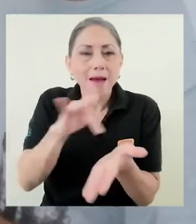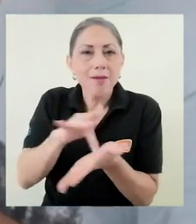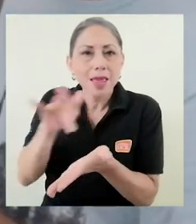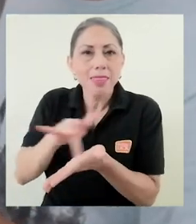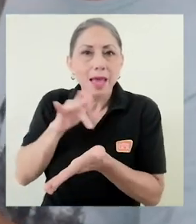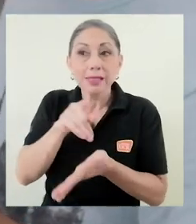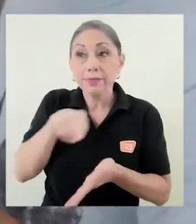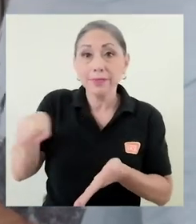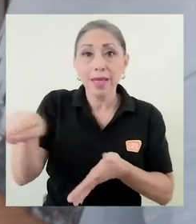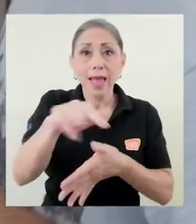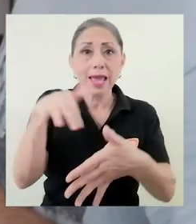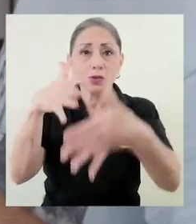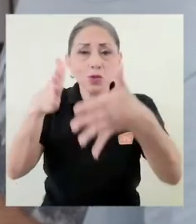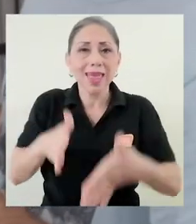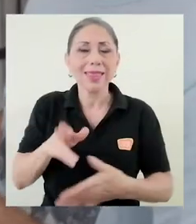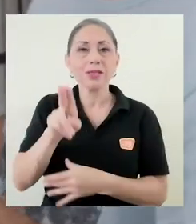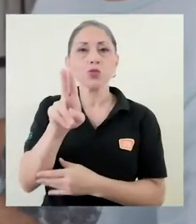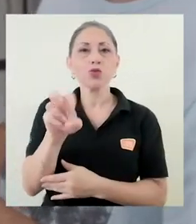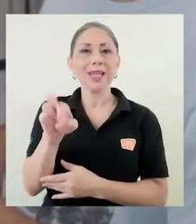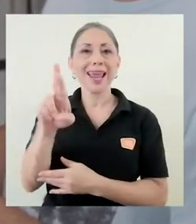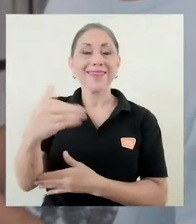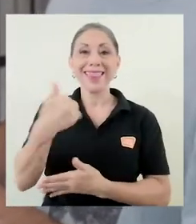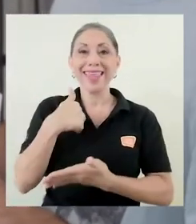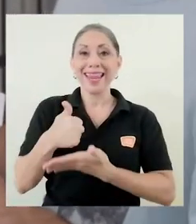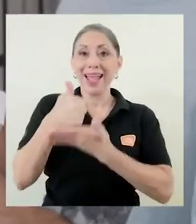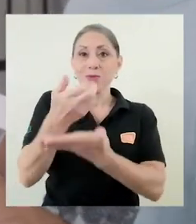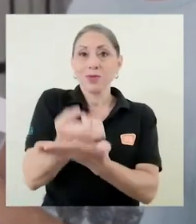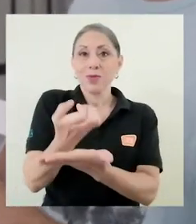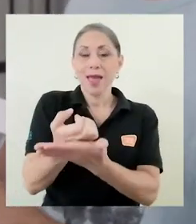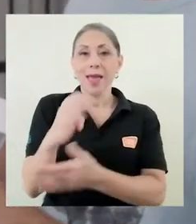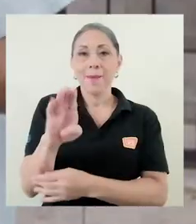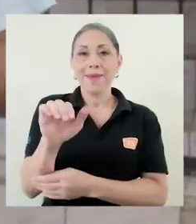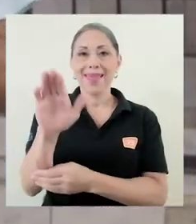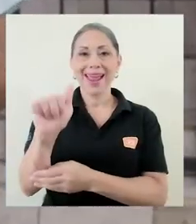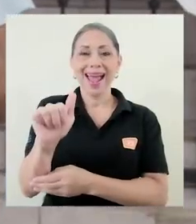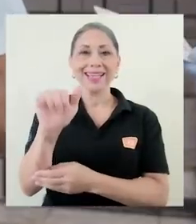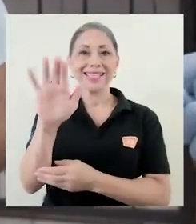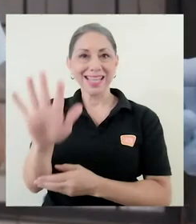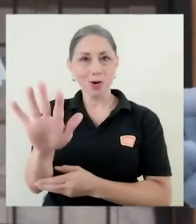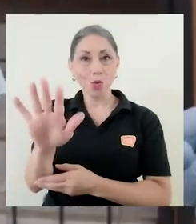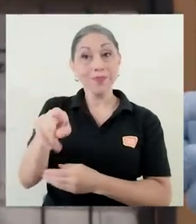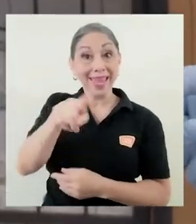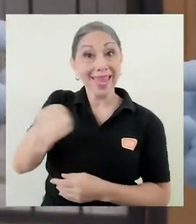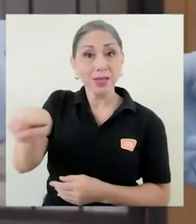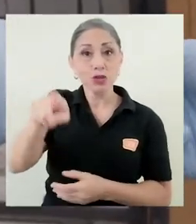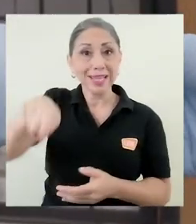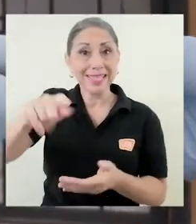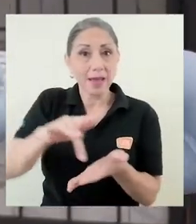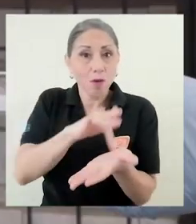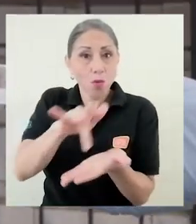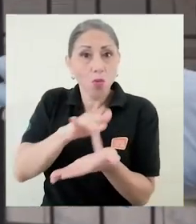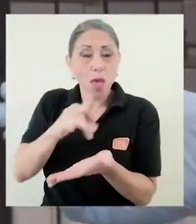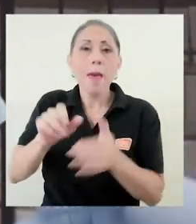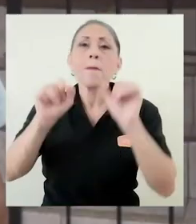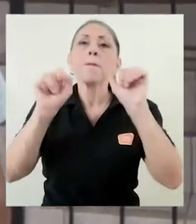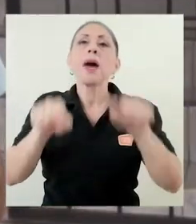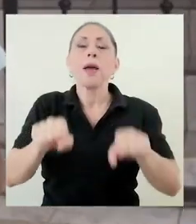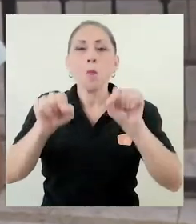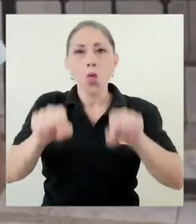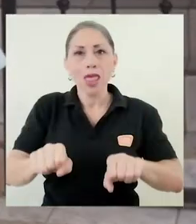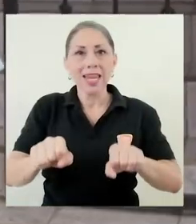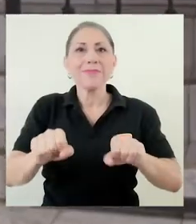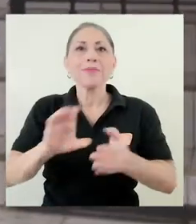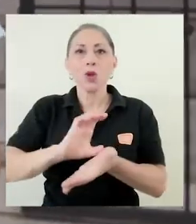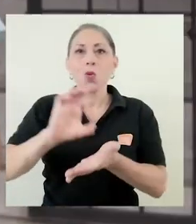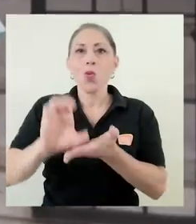entre aquellos estudiantes de la ucr que cuentan con beca 5 y necesitaban uno de estos dispositivos para poder